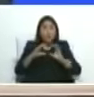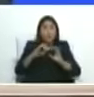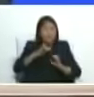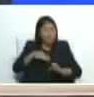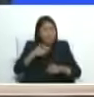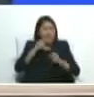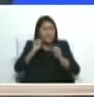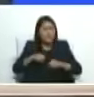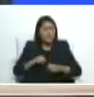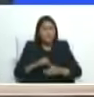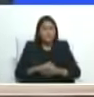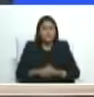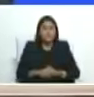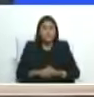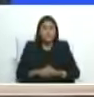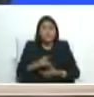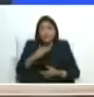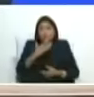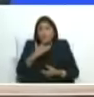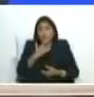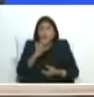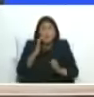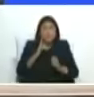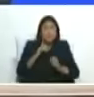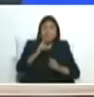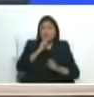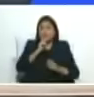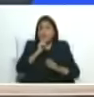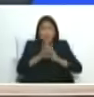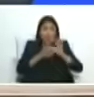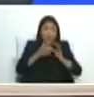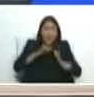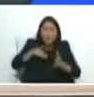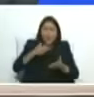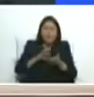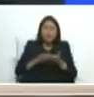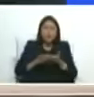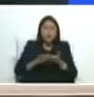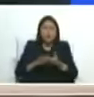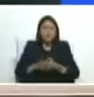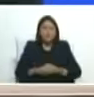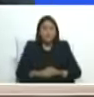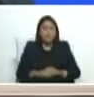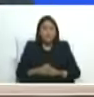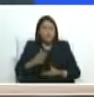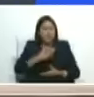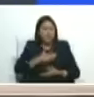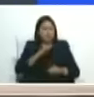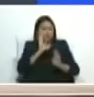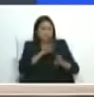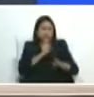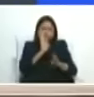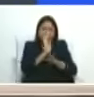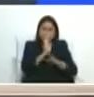disipar las dificultades los obstáculos y los problemas yo defendí plenamente